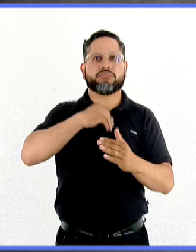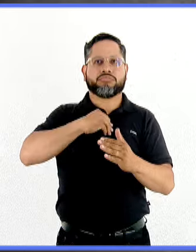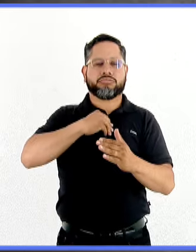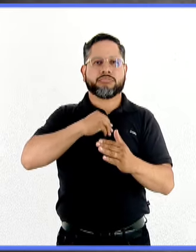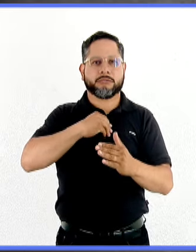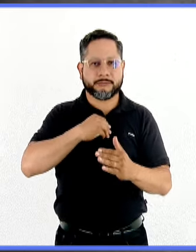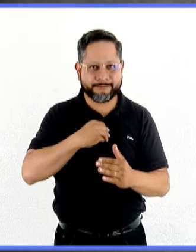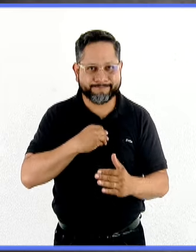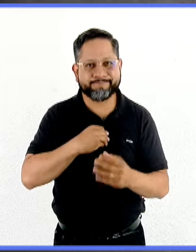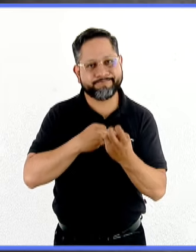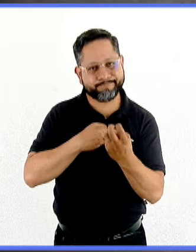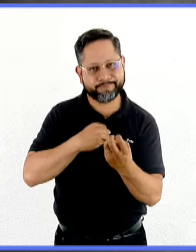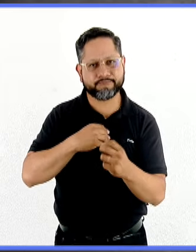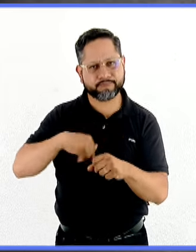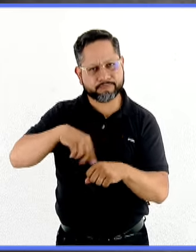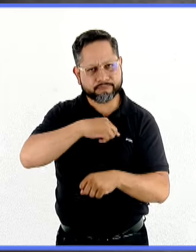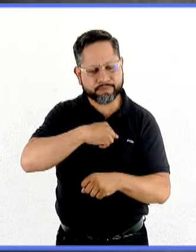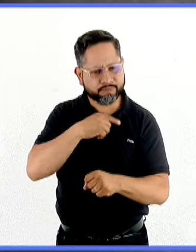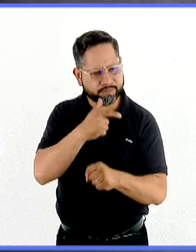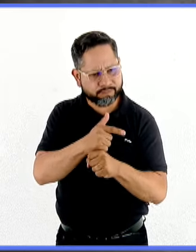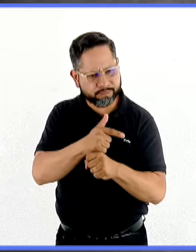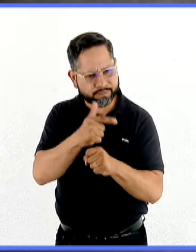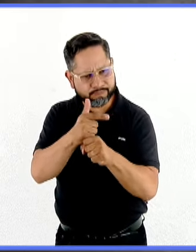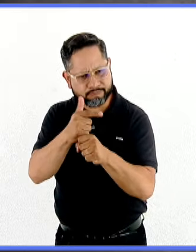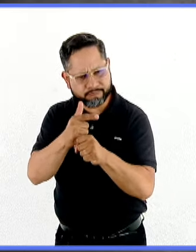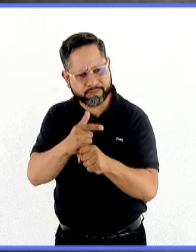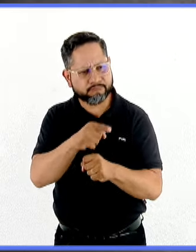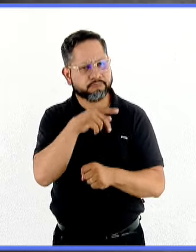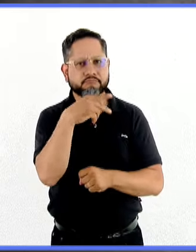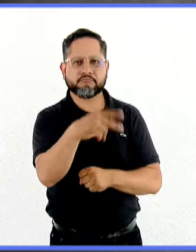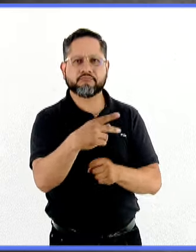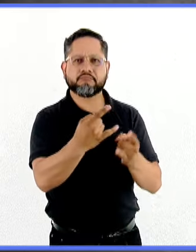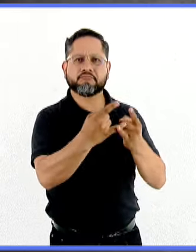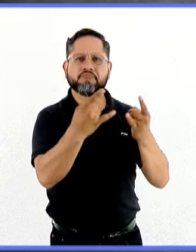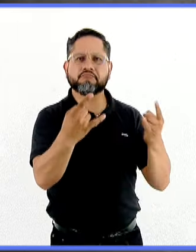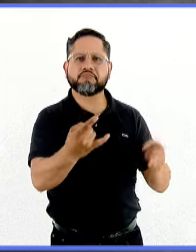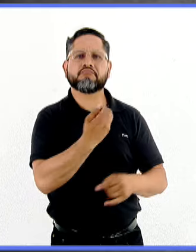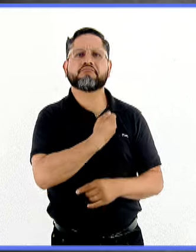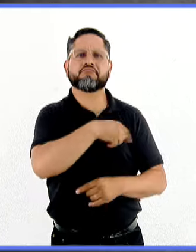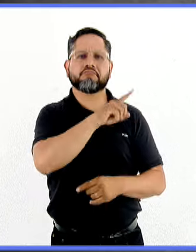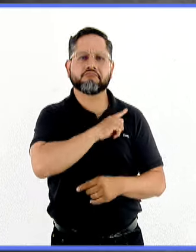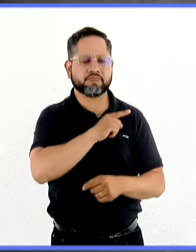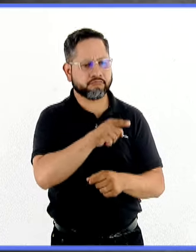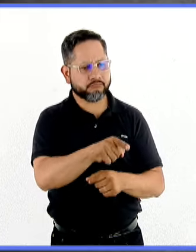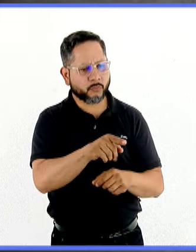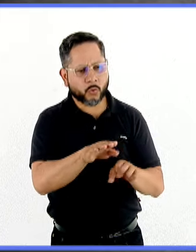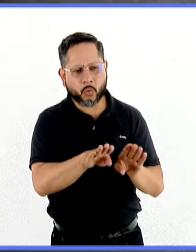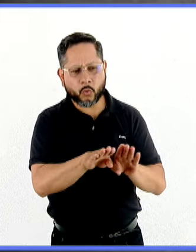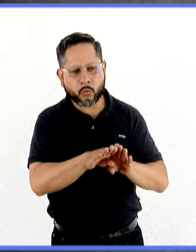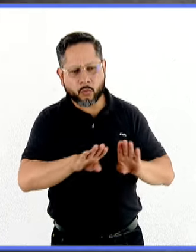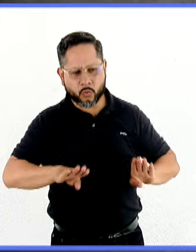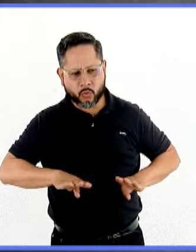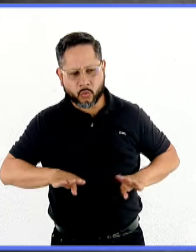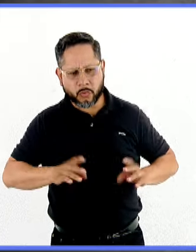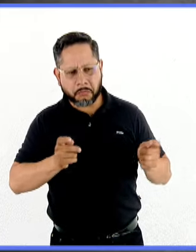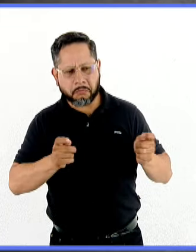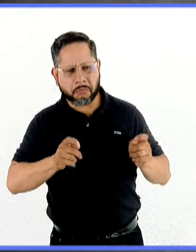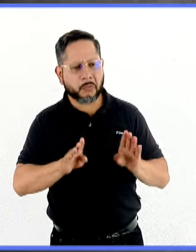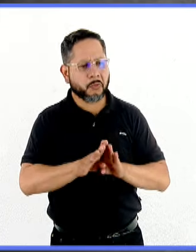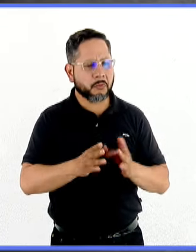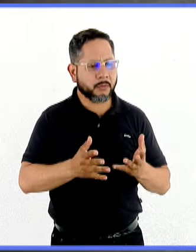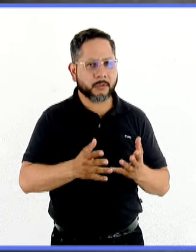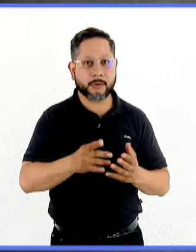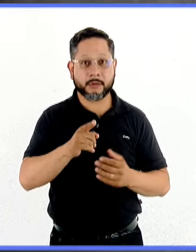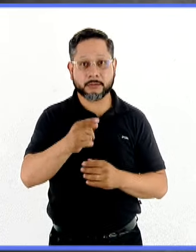Entonces, es importante tener como una buena historia del sujeto que le permite identificar disparadores, formas de control. El